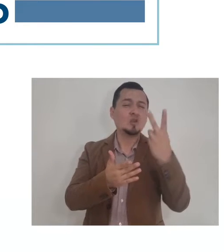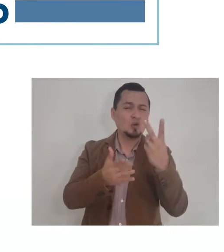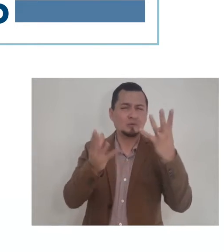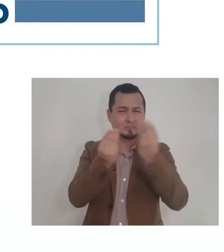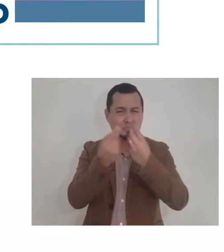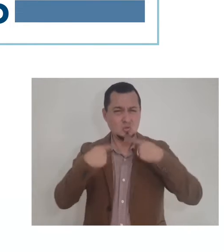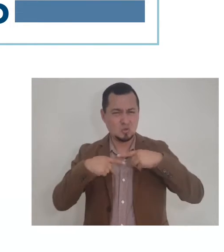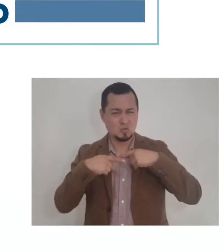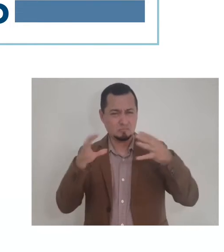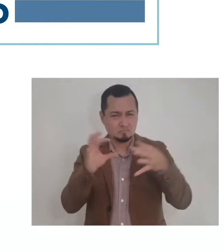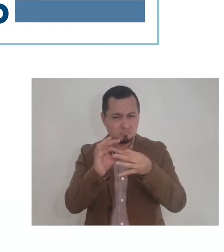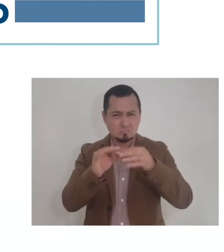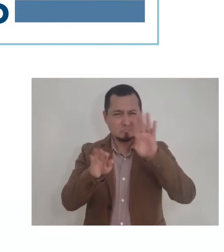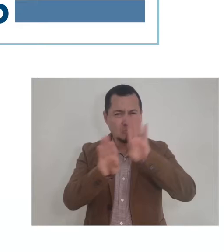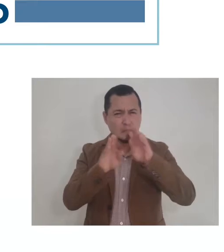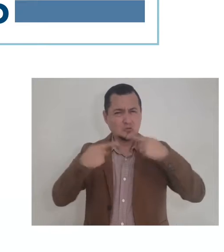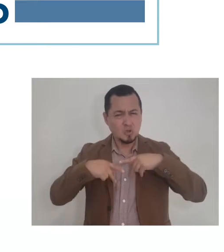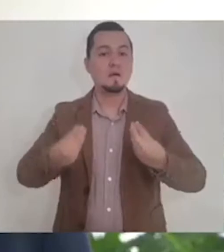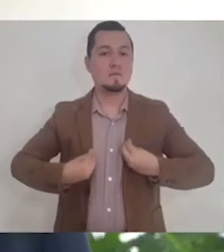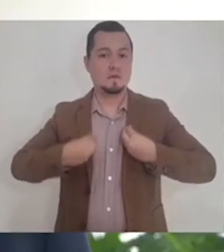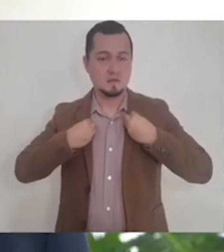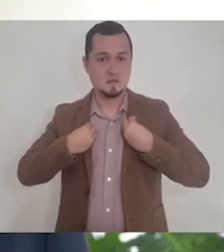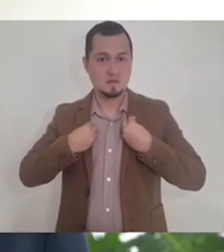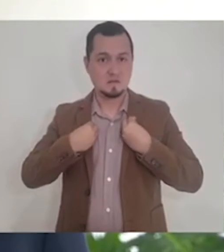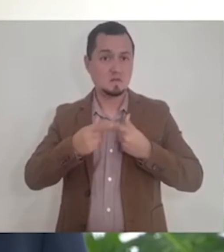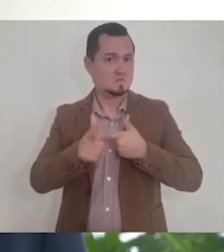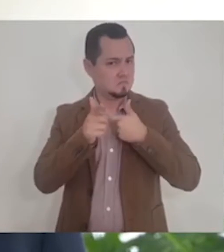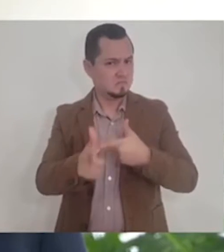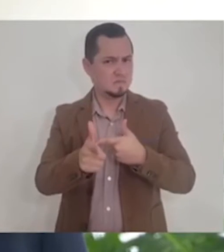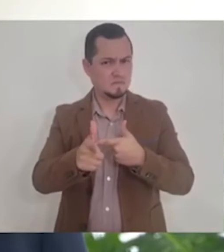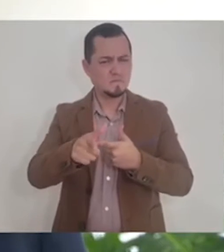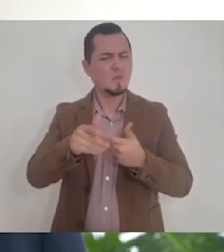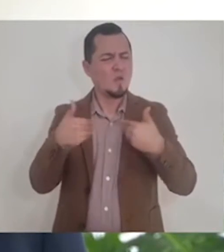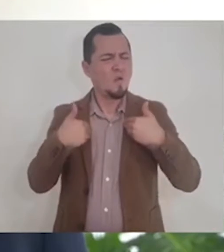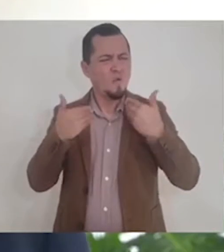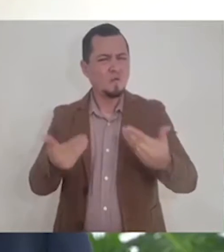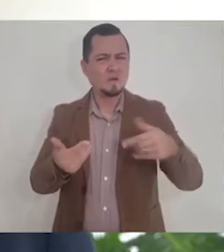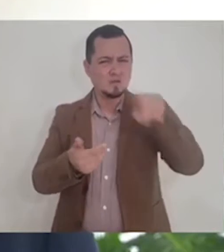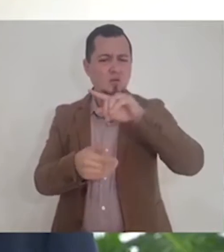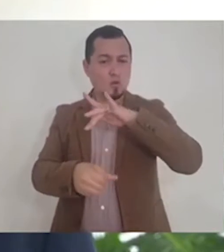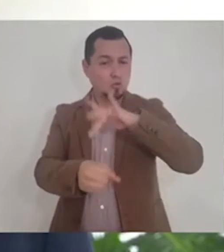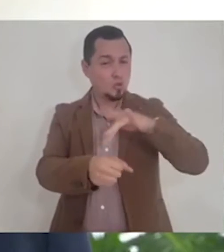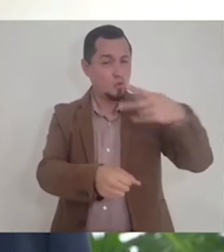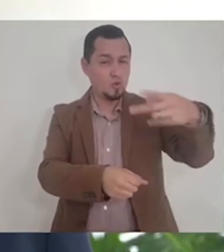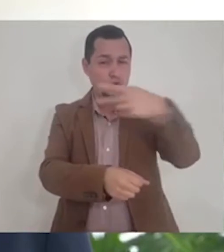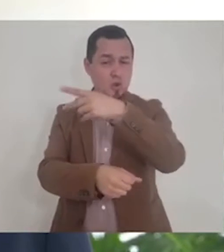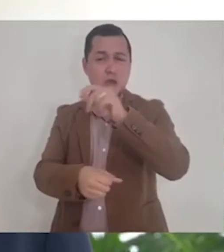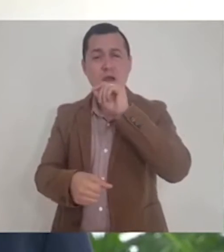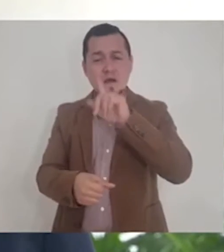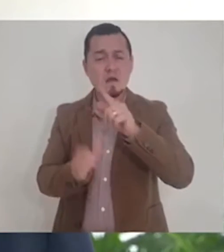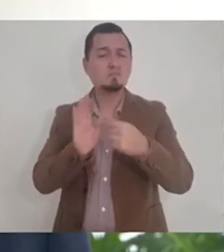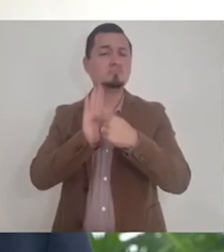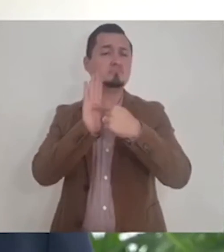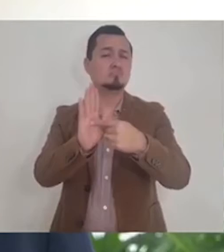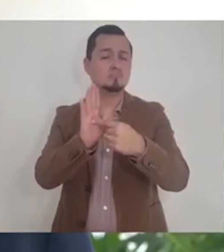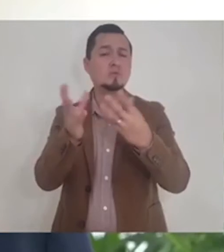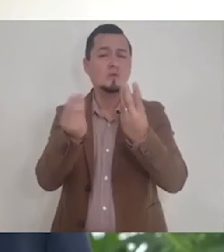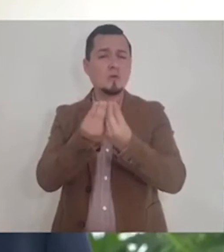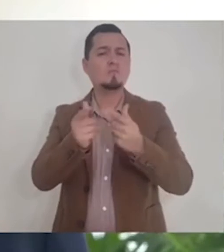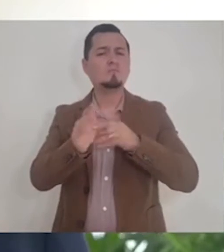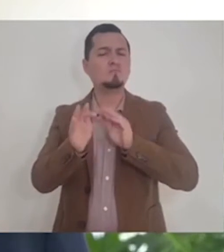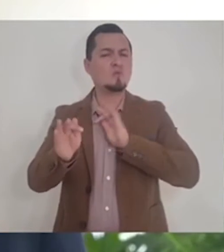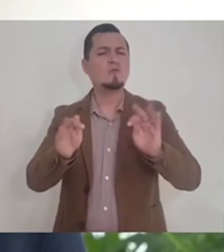Asimismo, asegura que no se abrirán giros nuevos. Jalisco demostrará una vez más que podemos enfrentar juntos la adversidad. Por lo pronto,